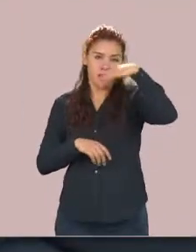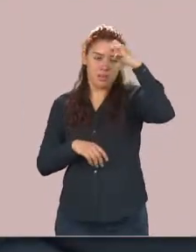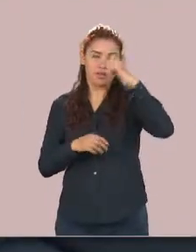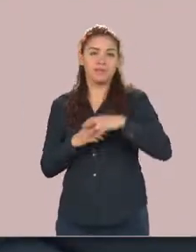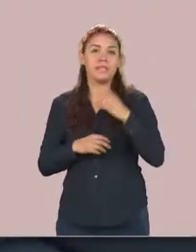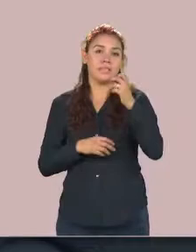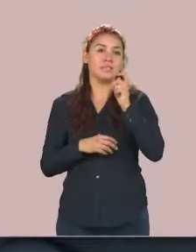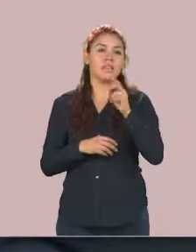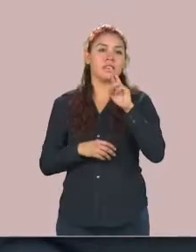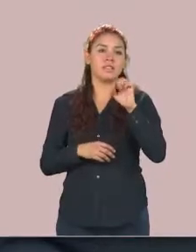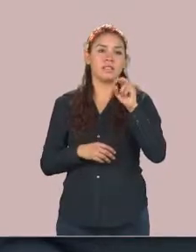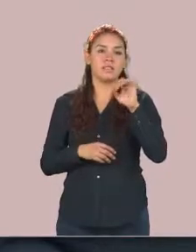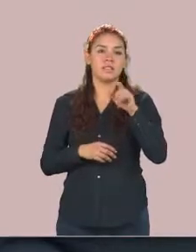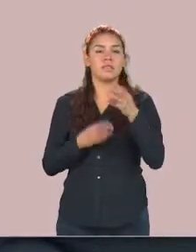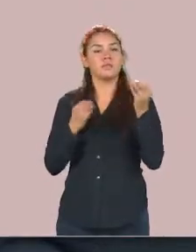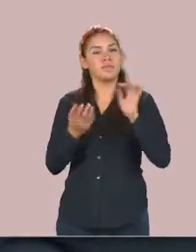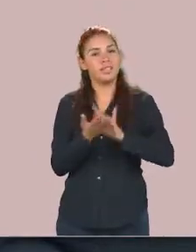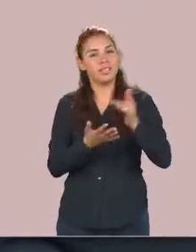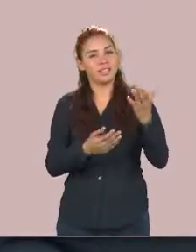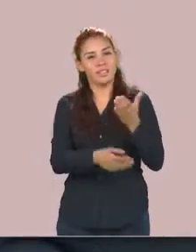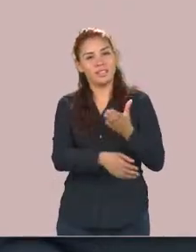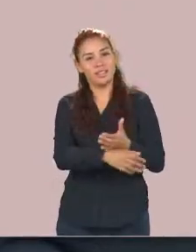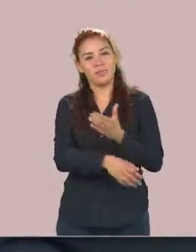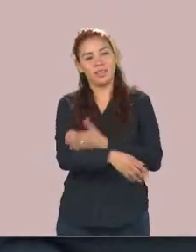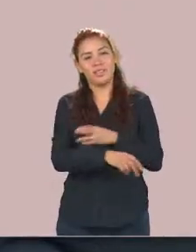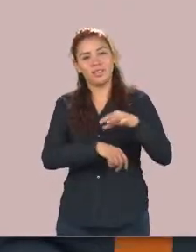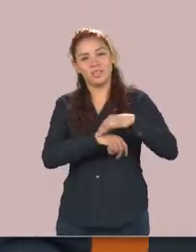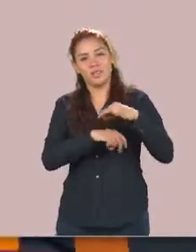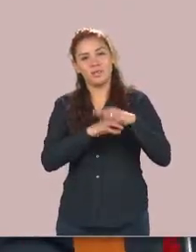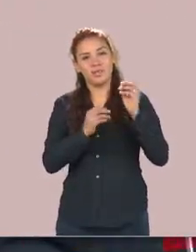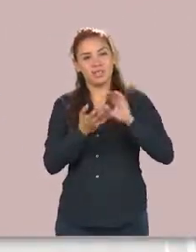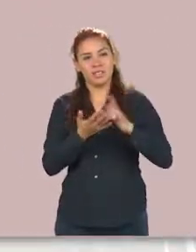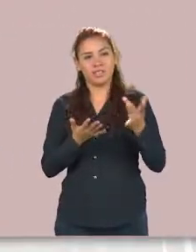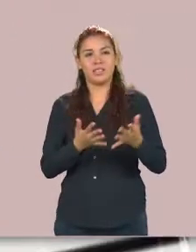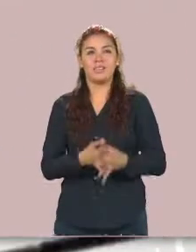doctor por acompañarnos muchas gracias por la invitación muy amable